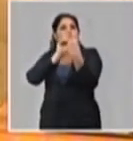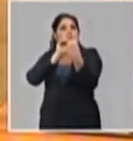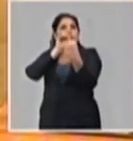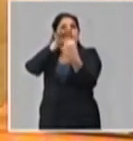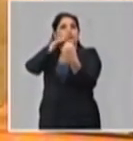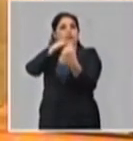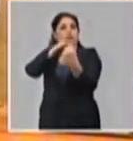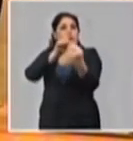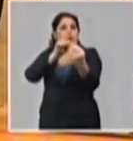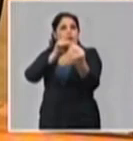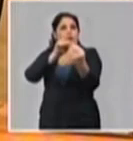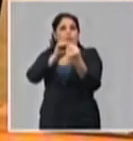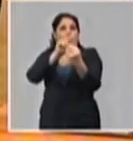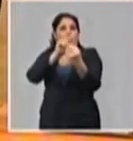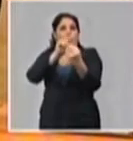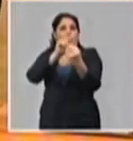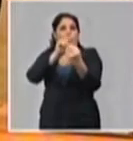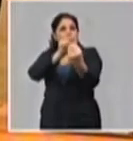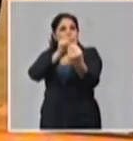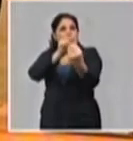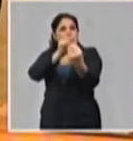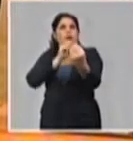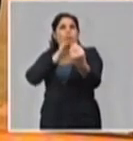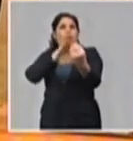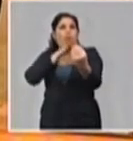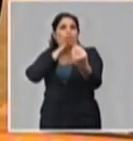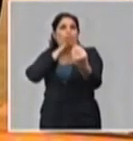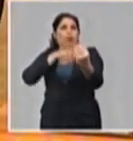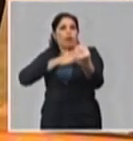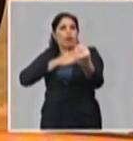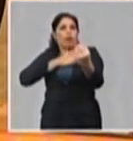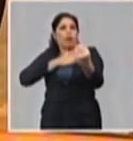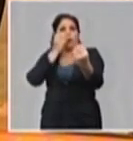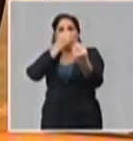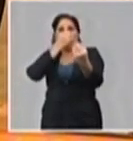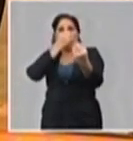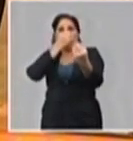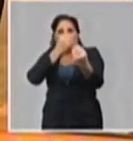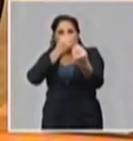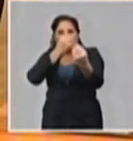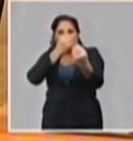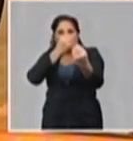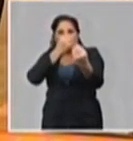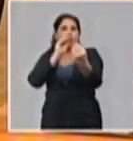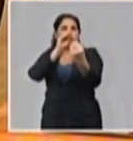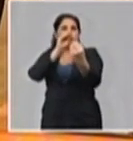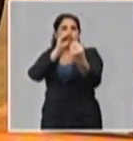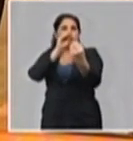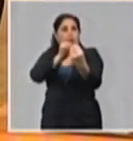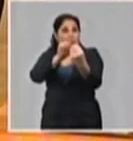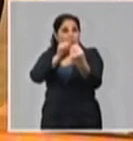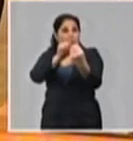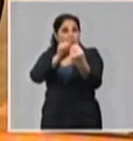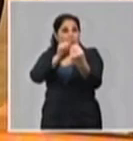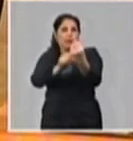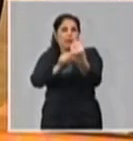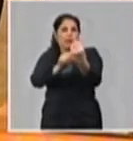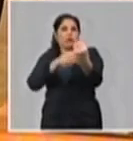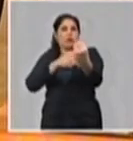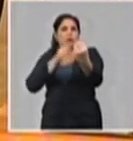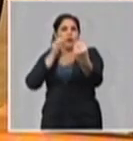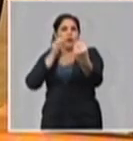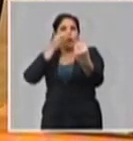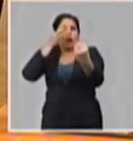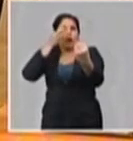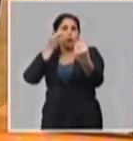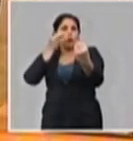salen despedidas cuando una persona tose o estornuda. También puede caer, esas microgotas